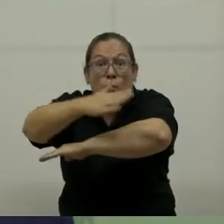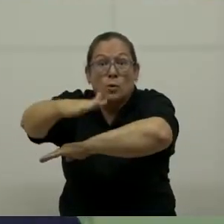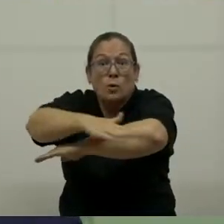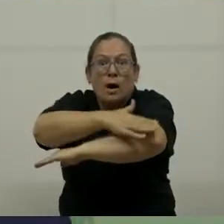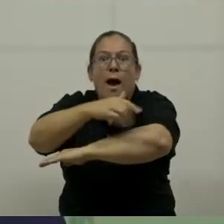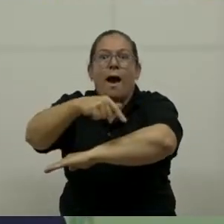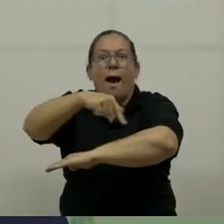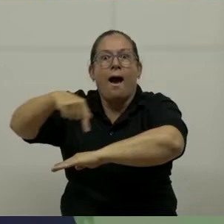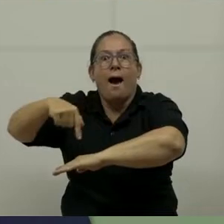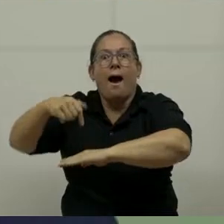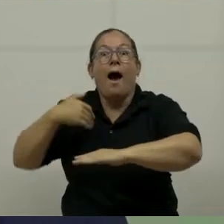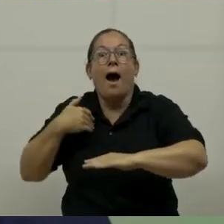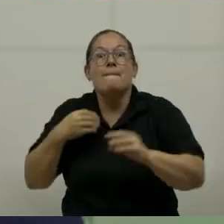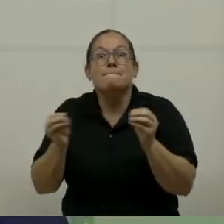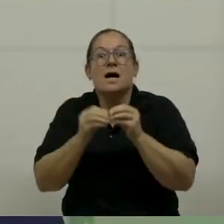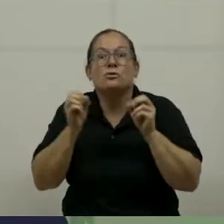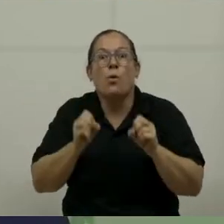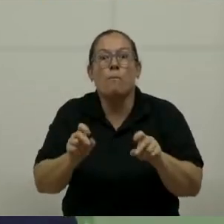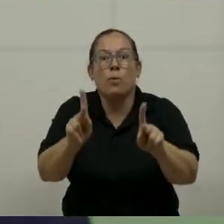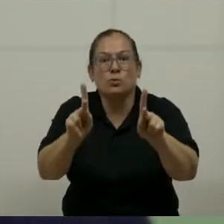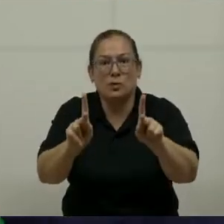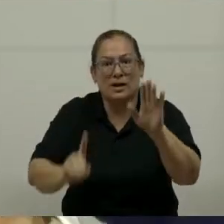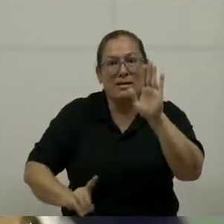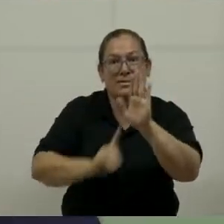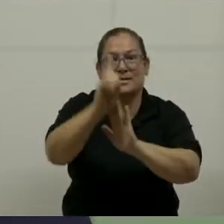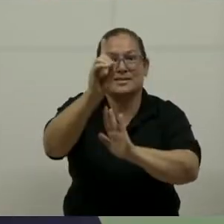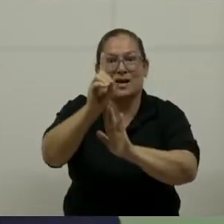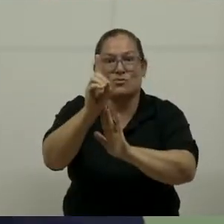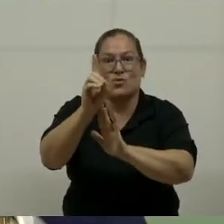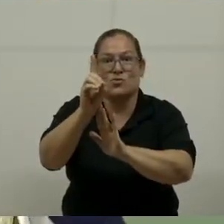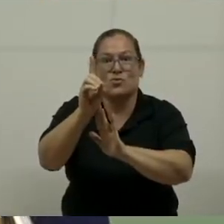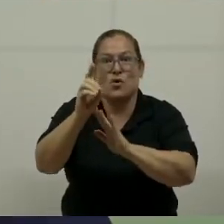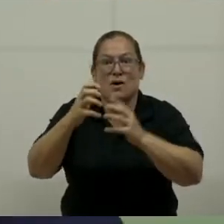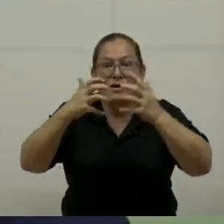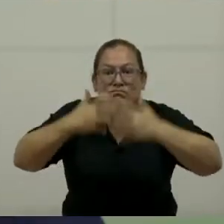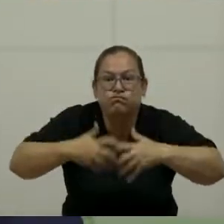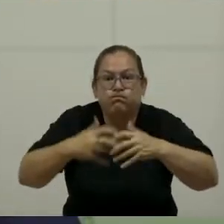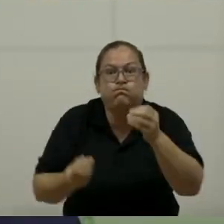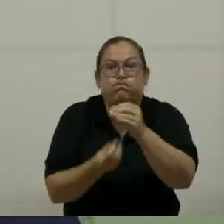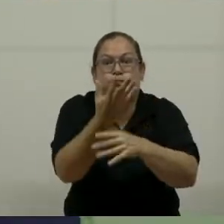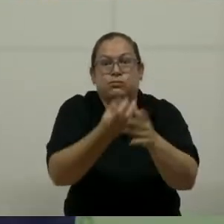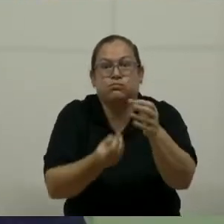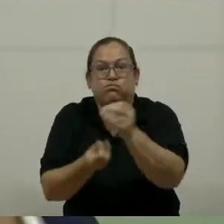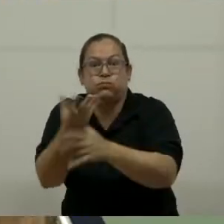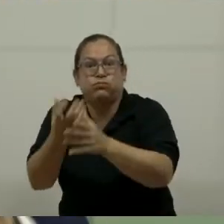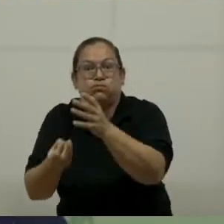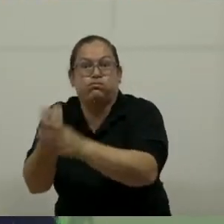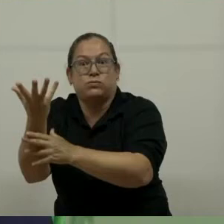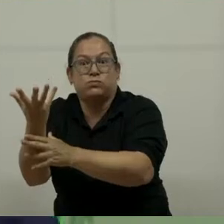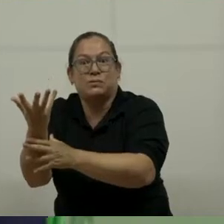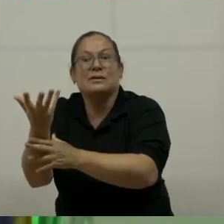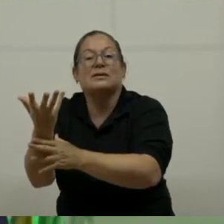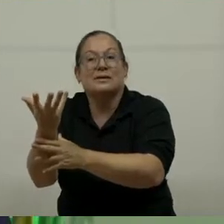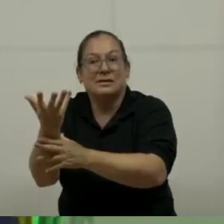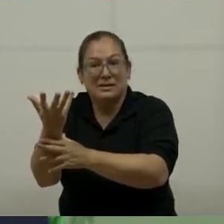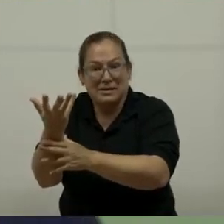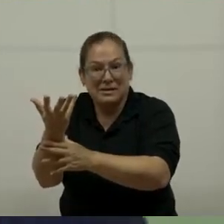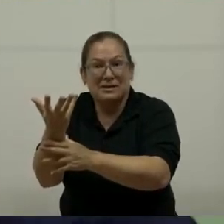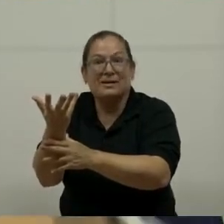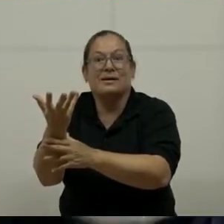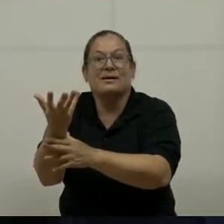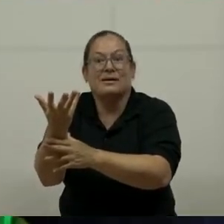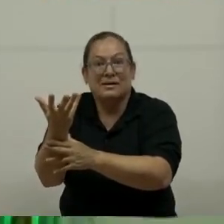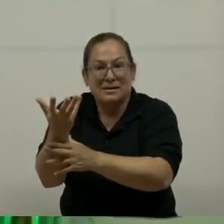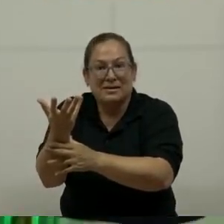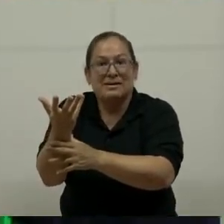oportunidades de desarrollo, de emprendedurismo, nuevas empresas, MIPIMES y demás. Encadenamientos. Sí, la menor